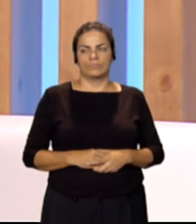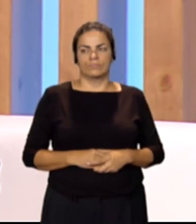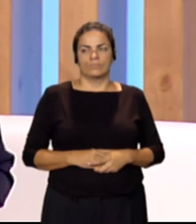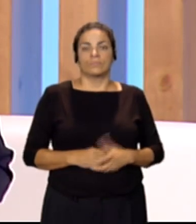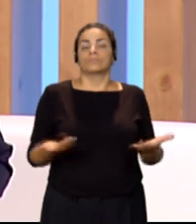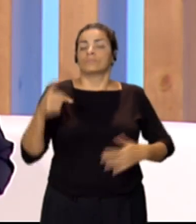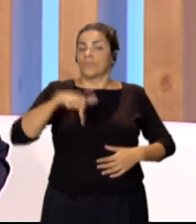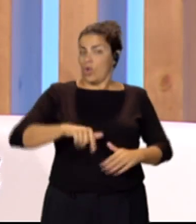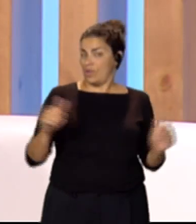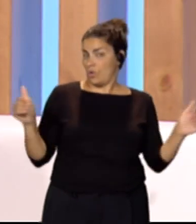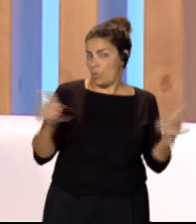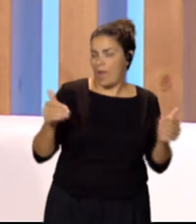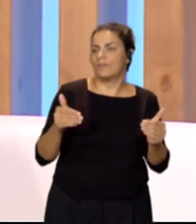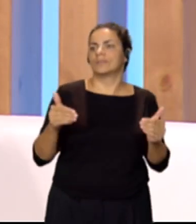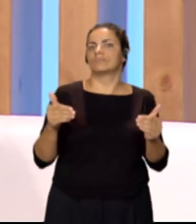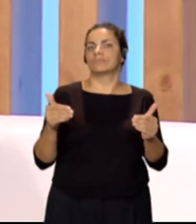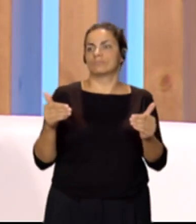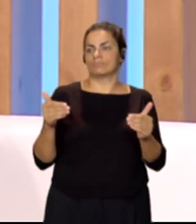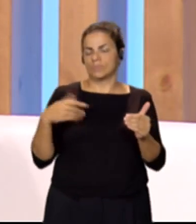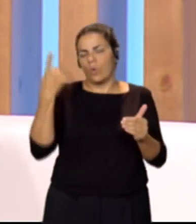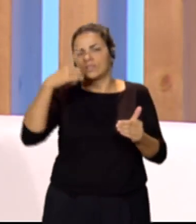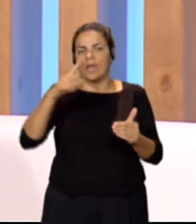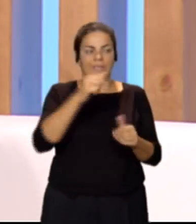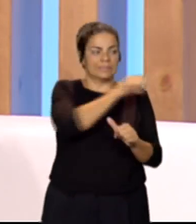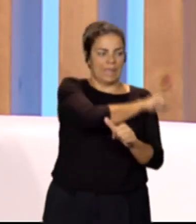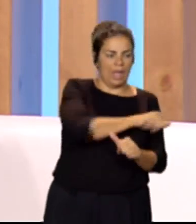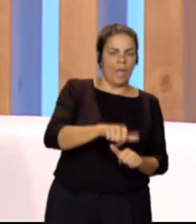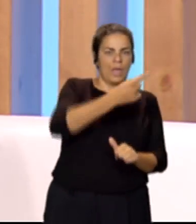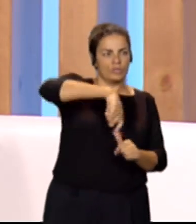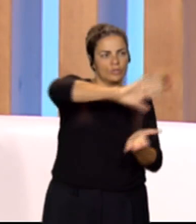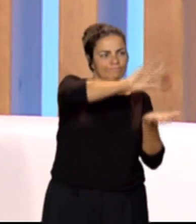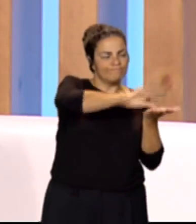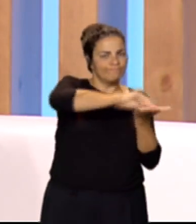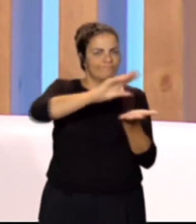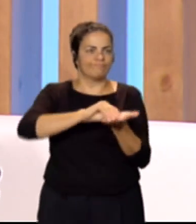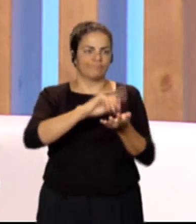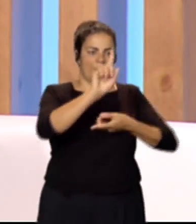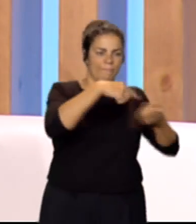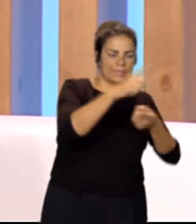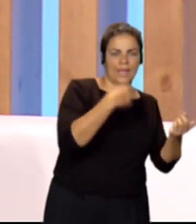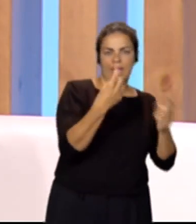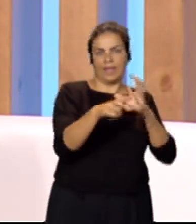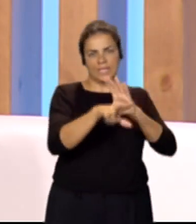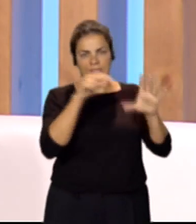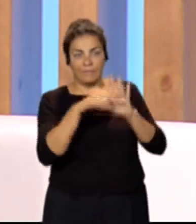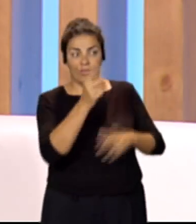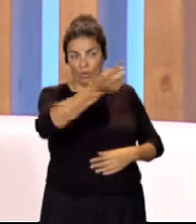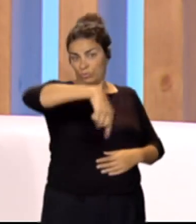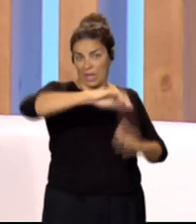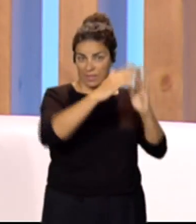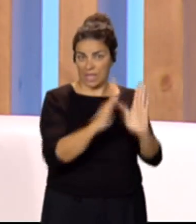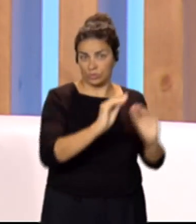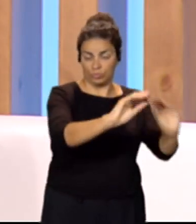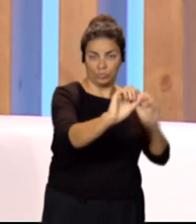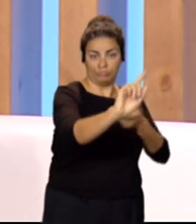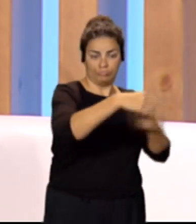Hoy es jueves, ya saben que durante toda la semana vamos recopilando los asuntos, los vídeos, los mensajes que ustedes desde casa nos hacen